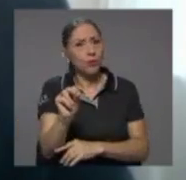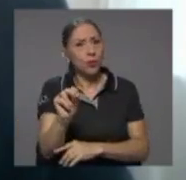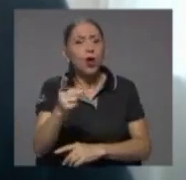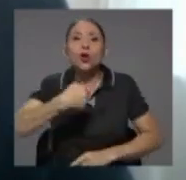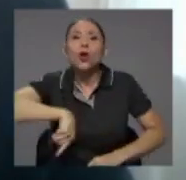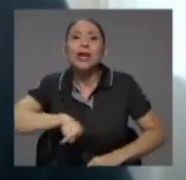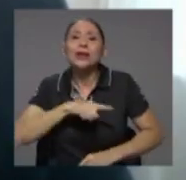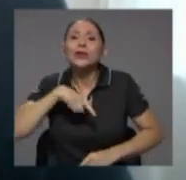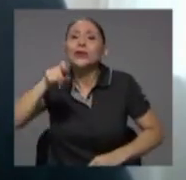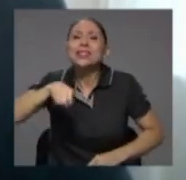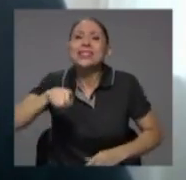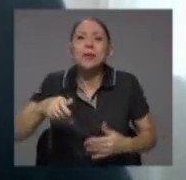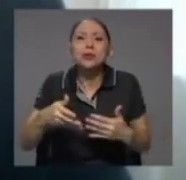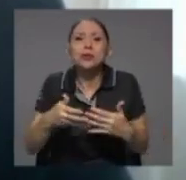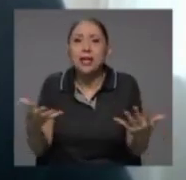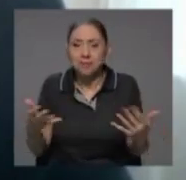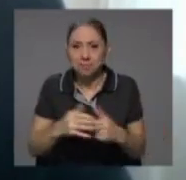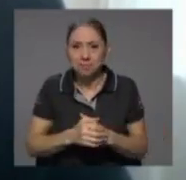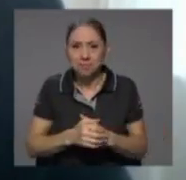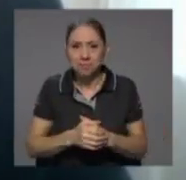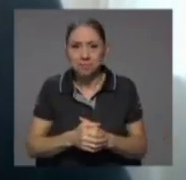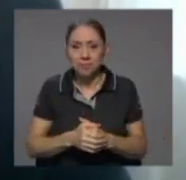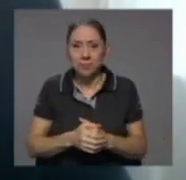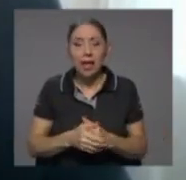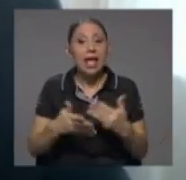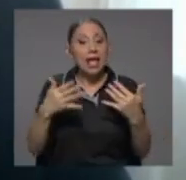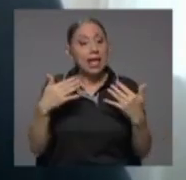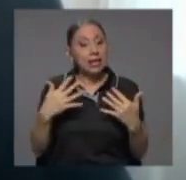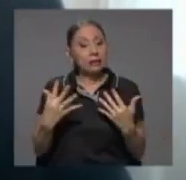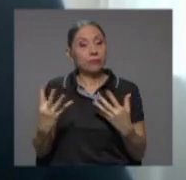que necesitamos es introducir y en ese proceso hemos venido